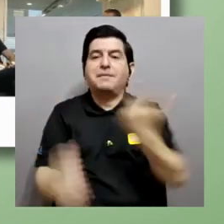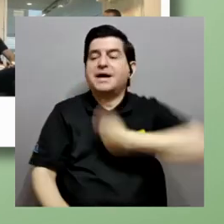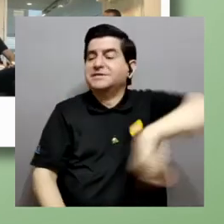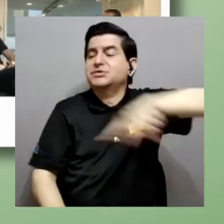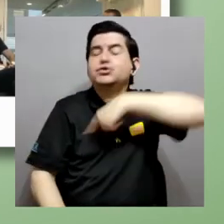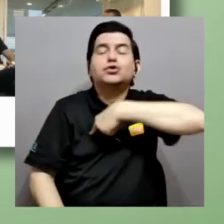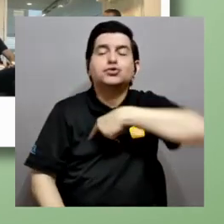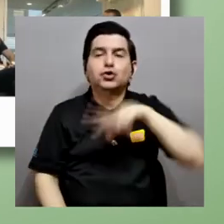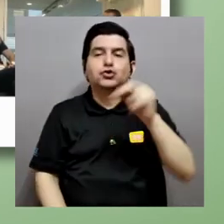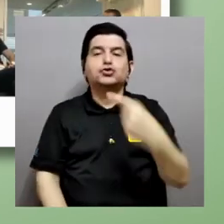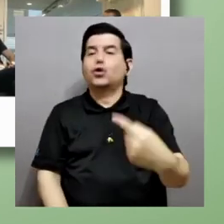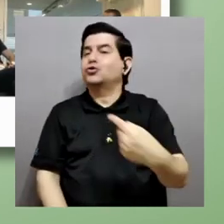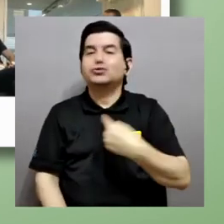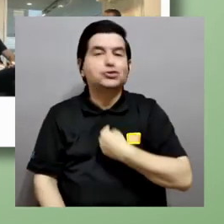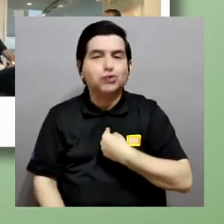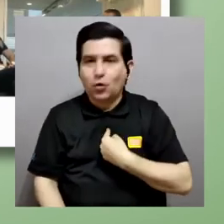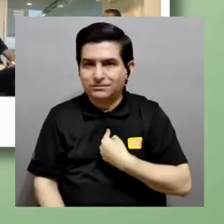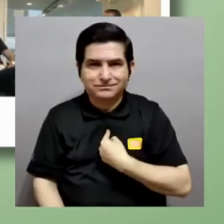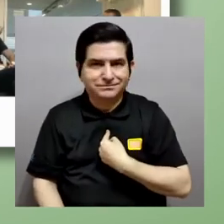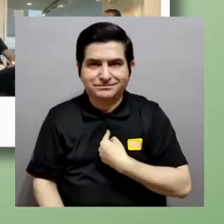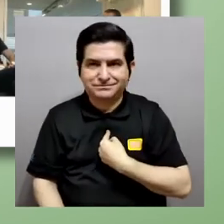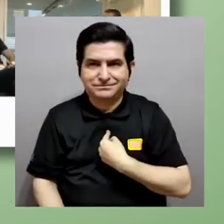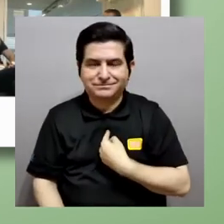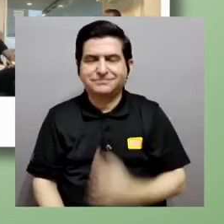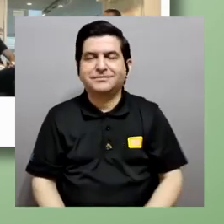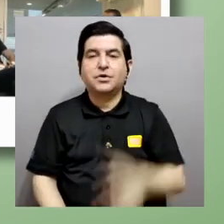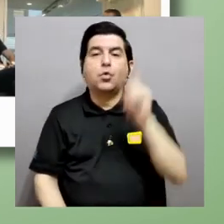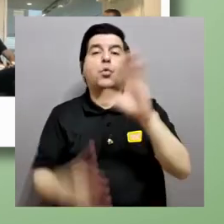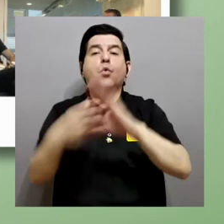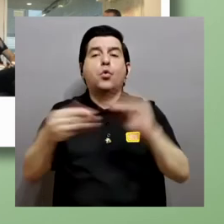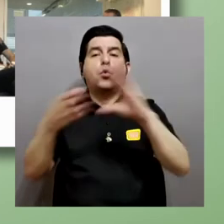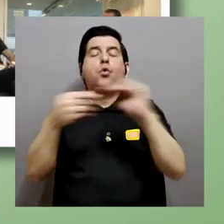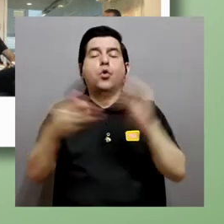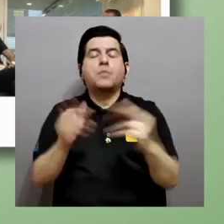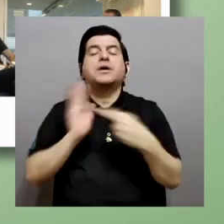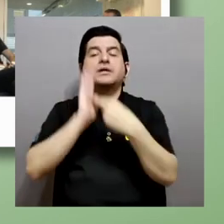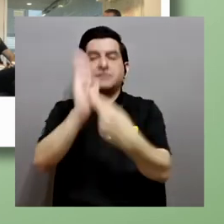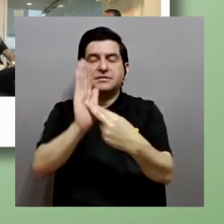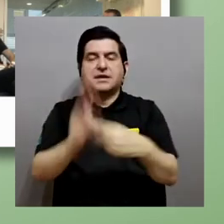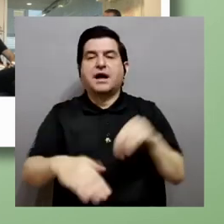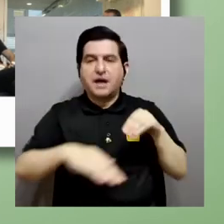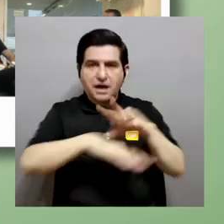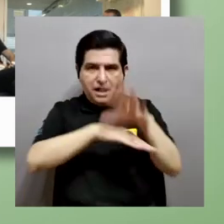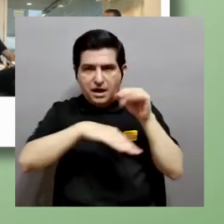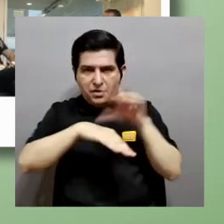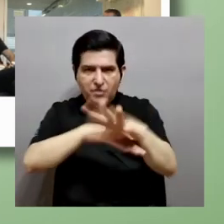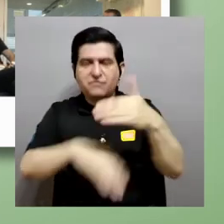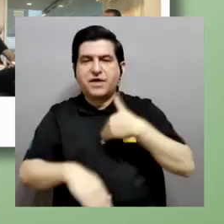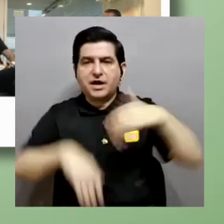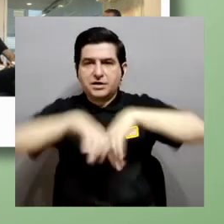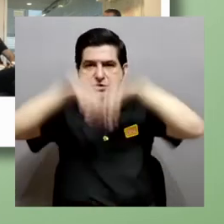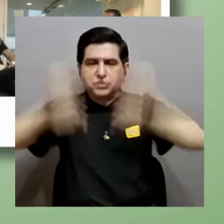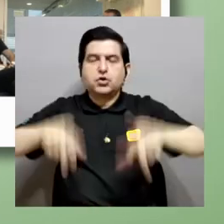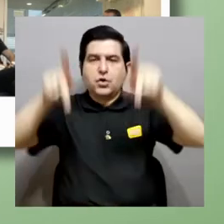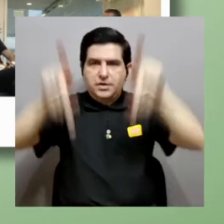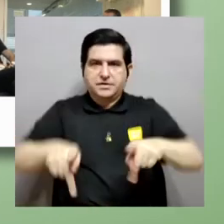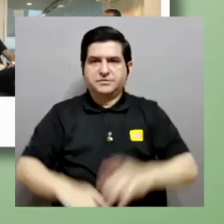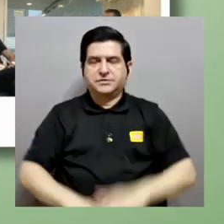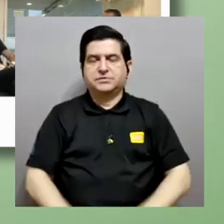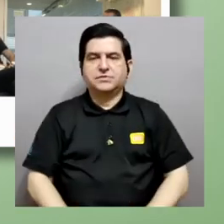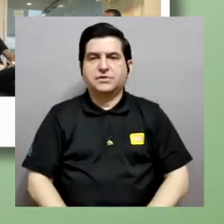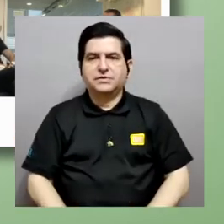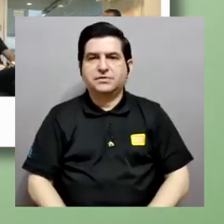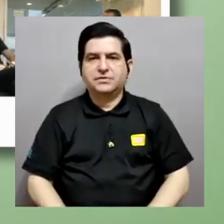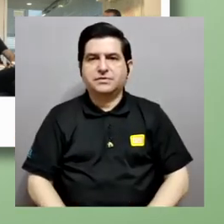más nosotros en lugar de yo uno de los comentarios que es muy representativo del efecto que nuestro sistema trae en las personas